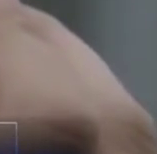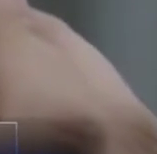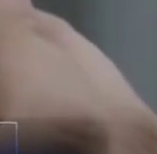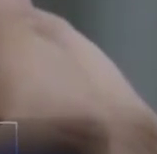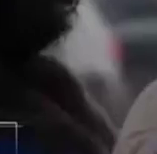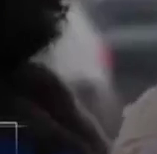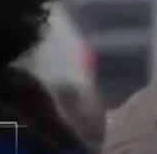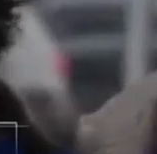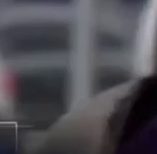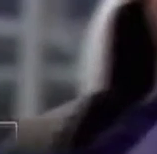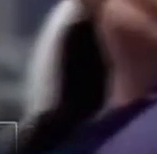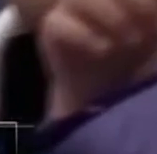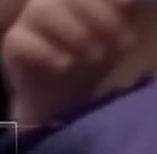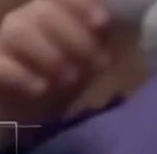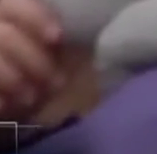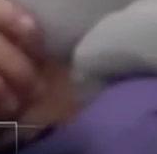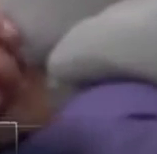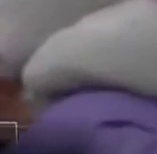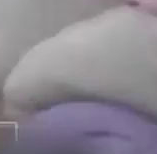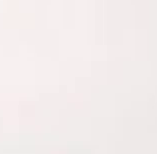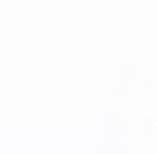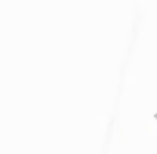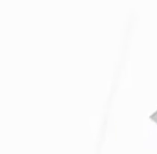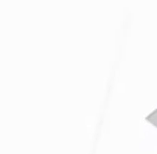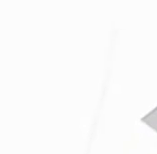el mundo respira aire tóxico.